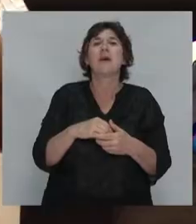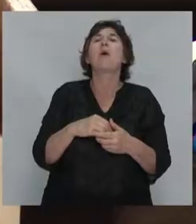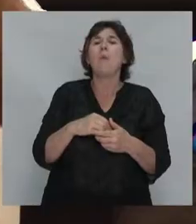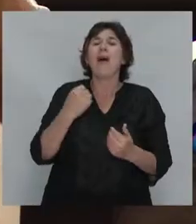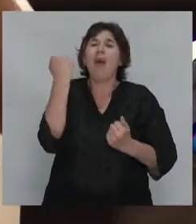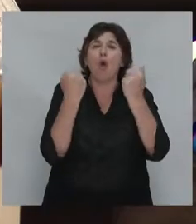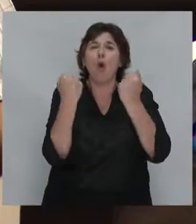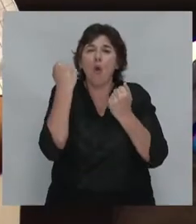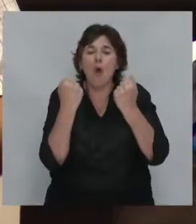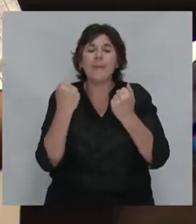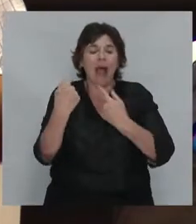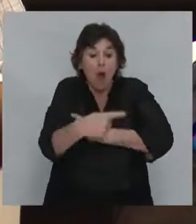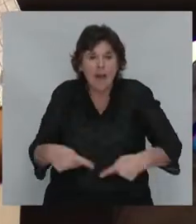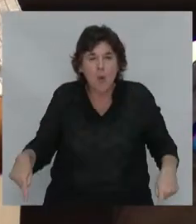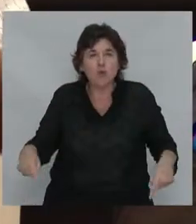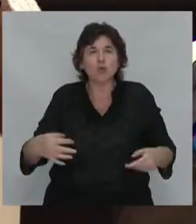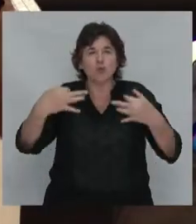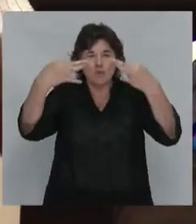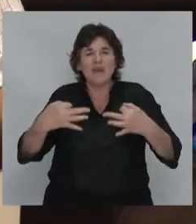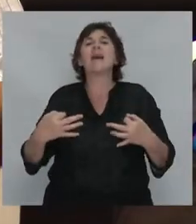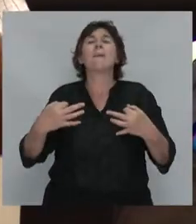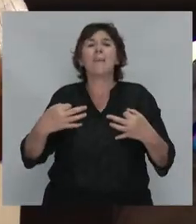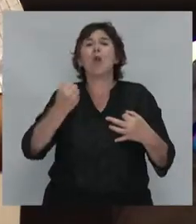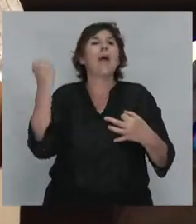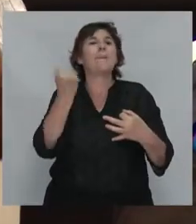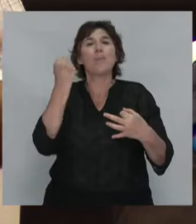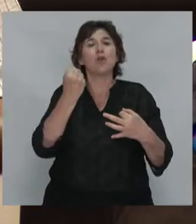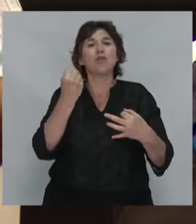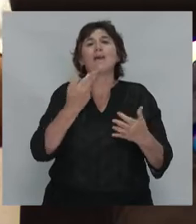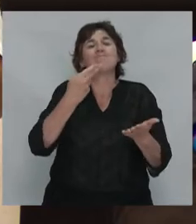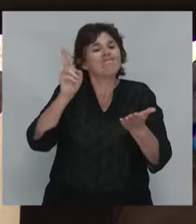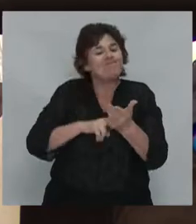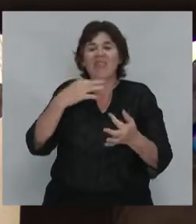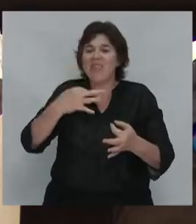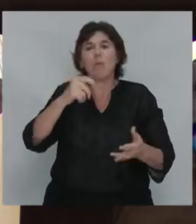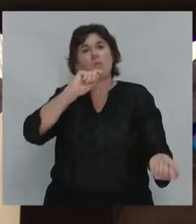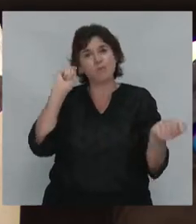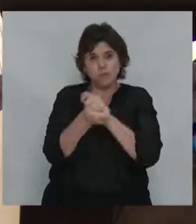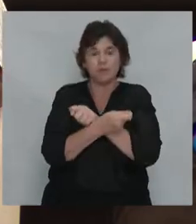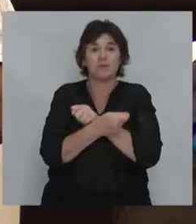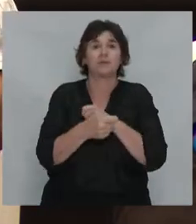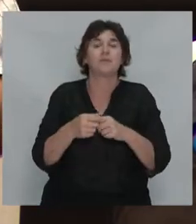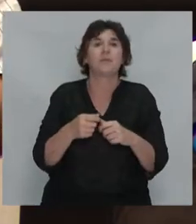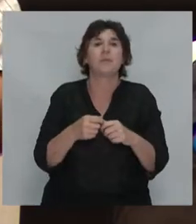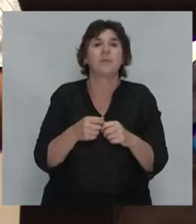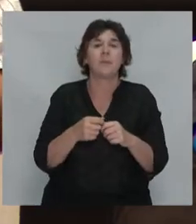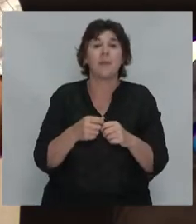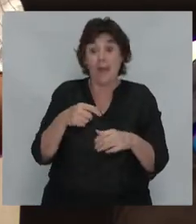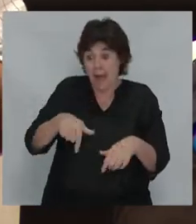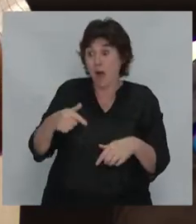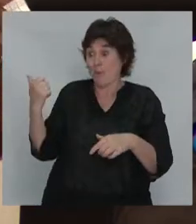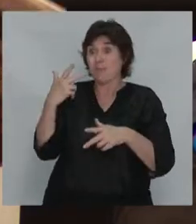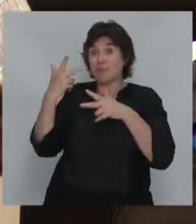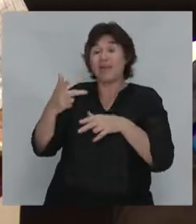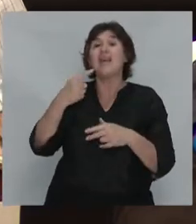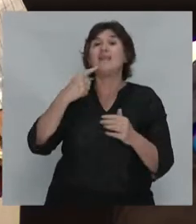justa con recursos genuinos si no hay un sistema tributario diferente. Aquí hemos escuchado hoy que se